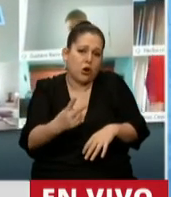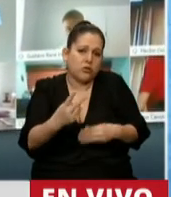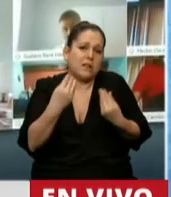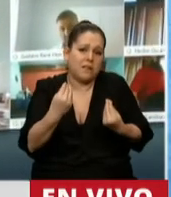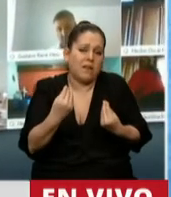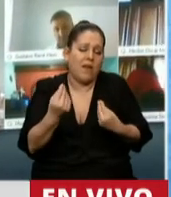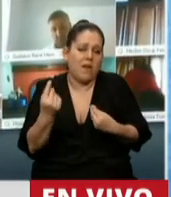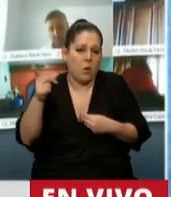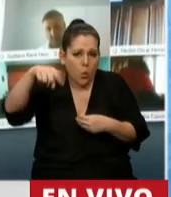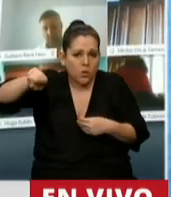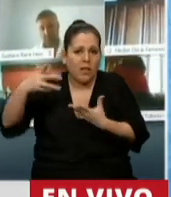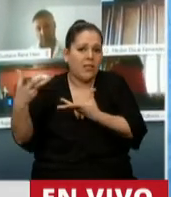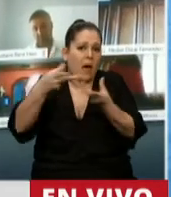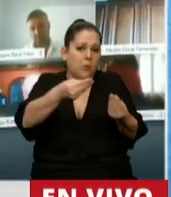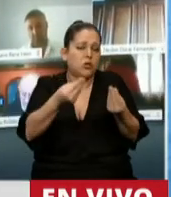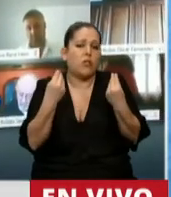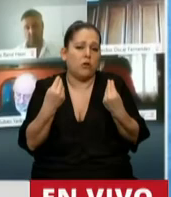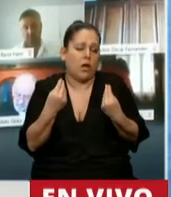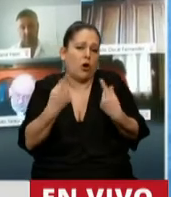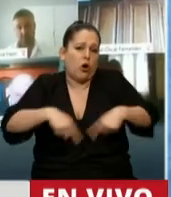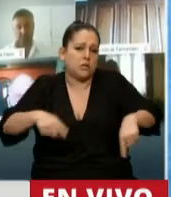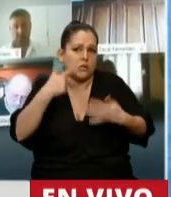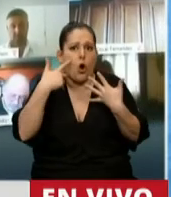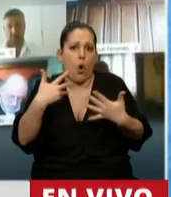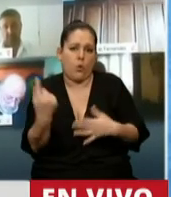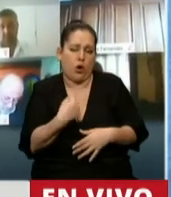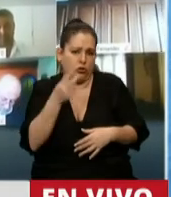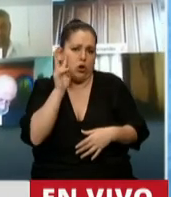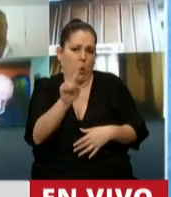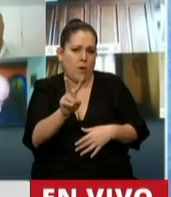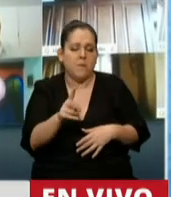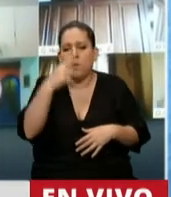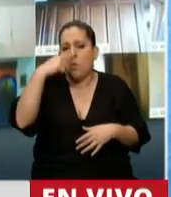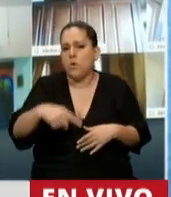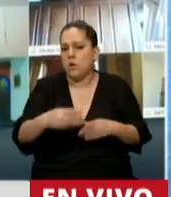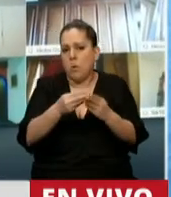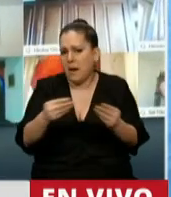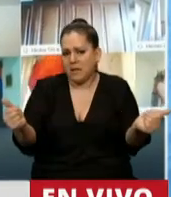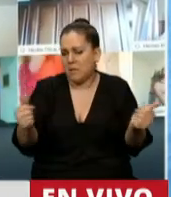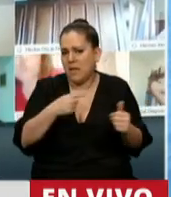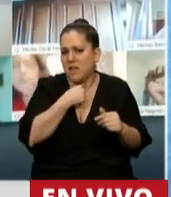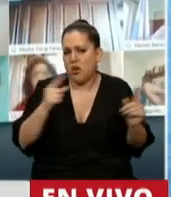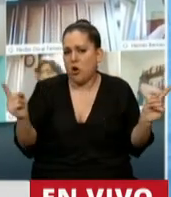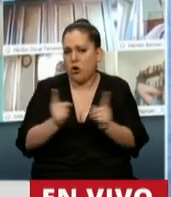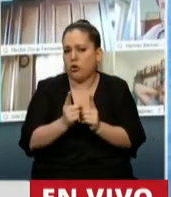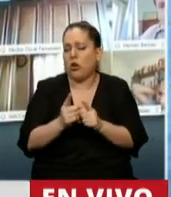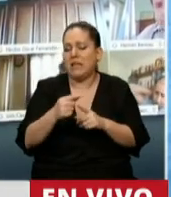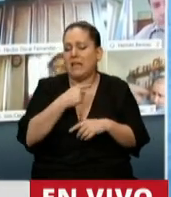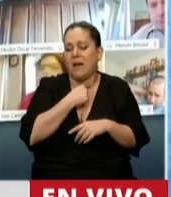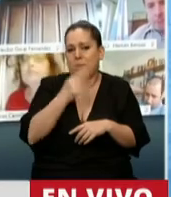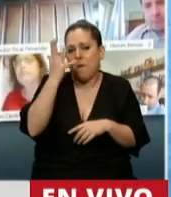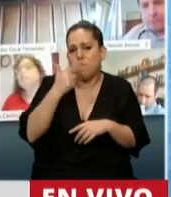que están apoyando la obviedad que todos vemos. Mire, yo para terminar quiero ser corto, quisiera citar al señor